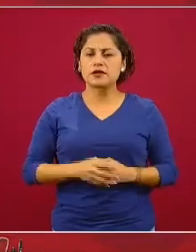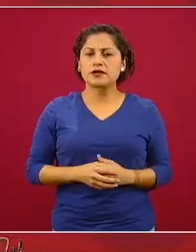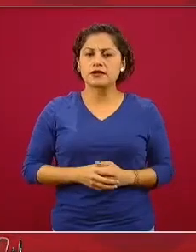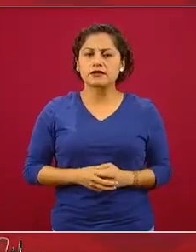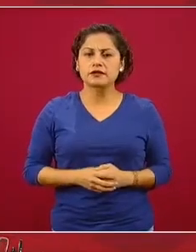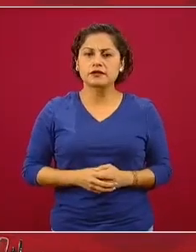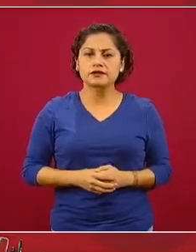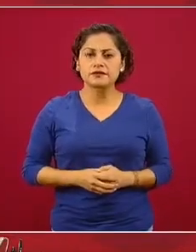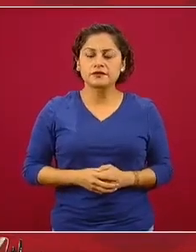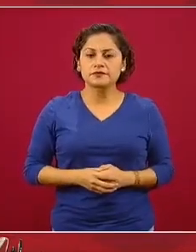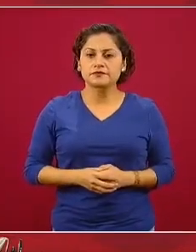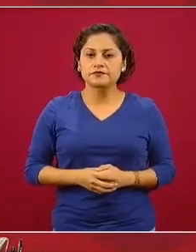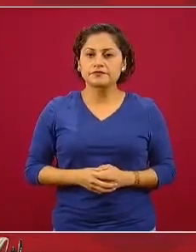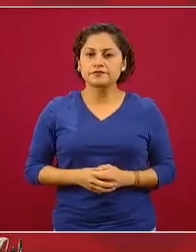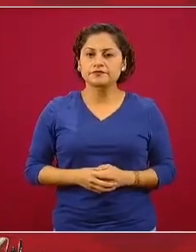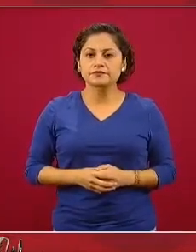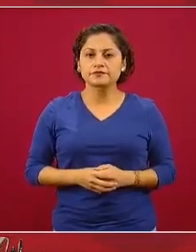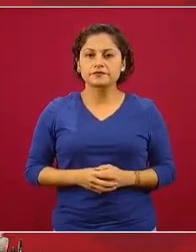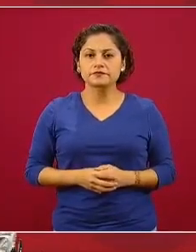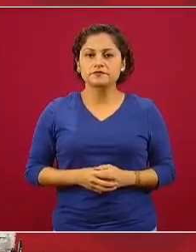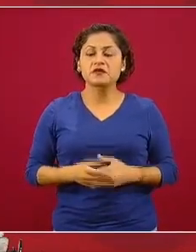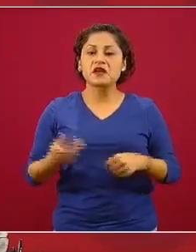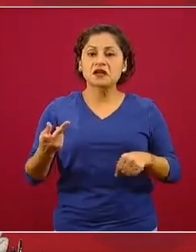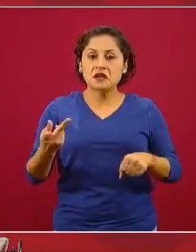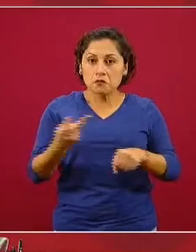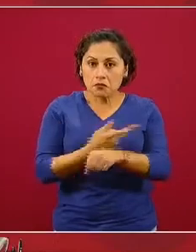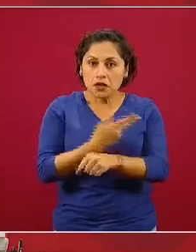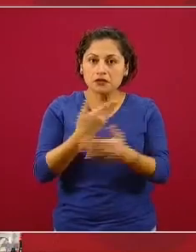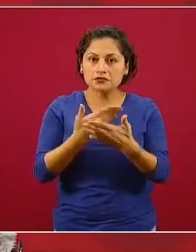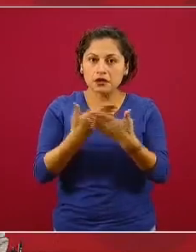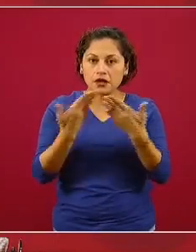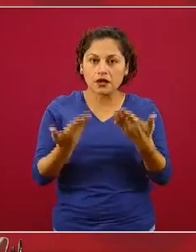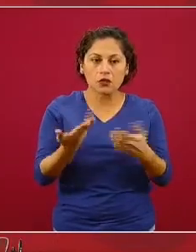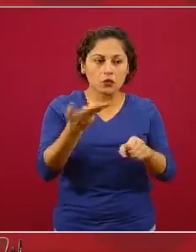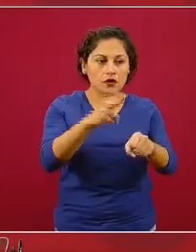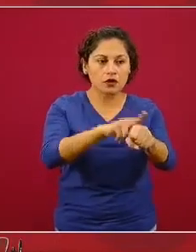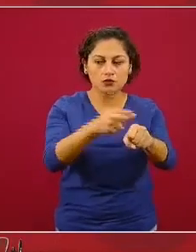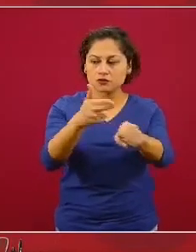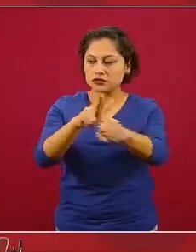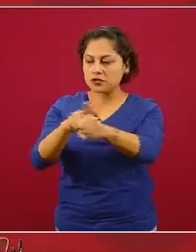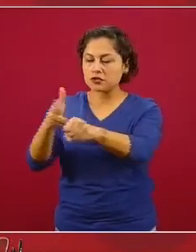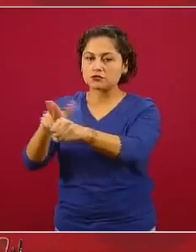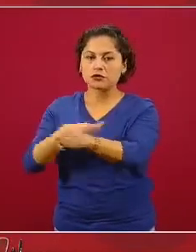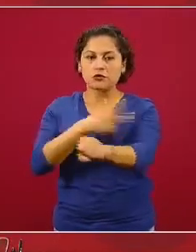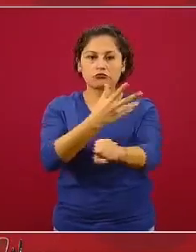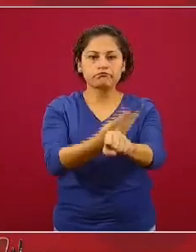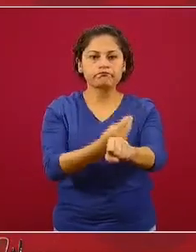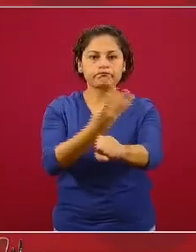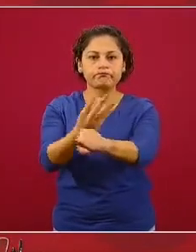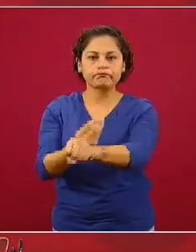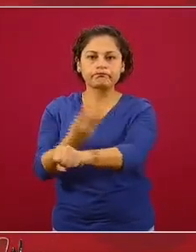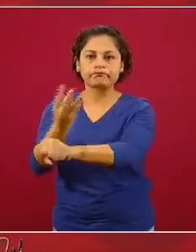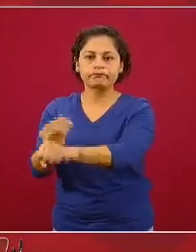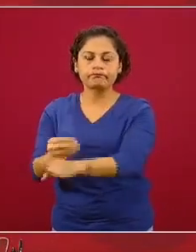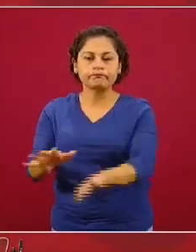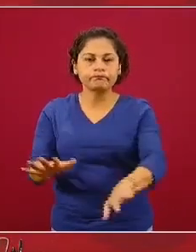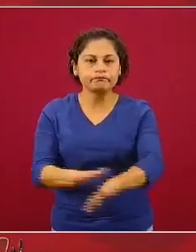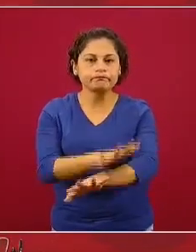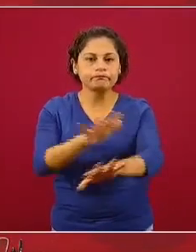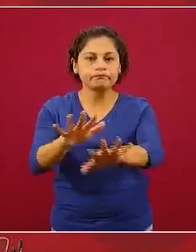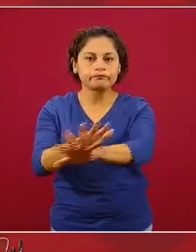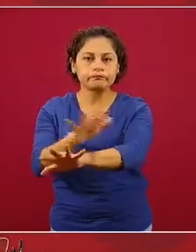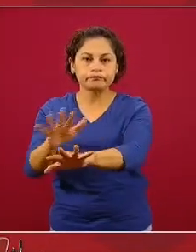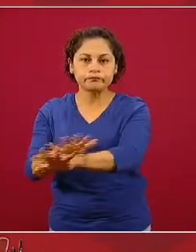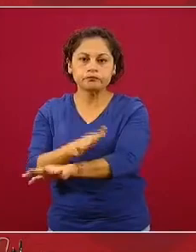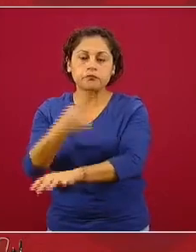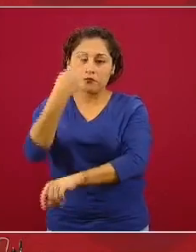positivo, de las reconversiones hospitalarias, las adaptaciones que se hicieron como parte de la preparación y